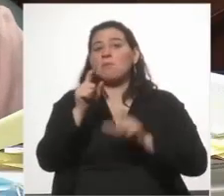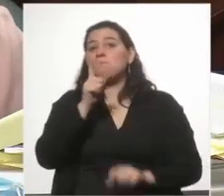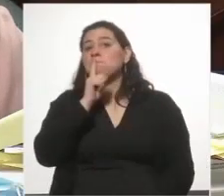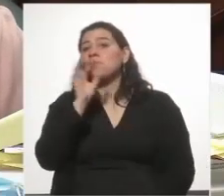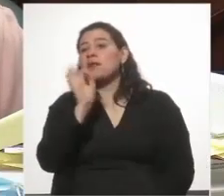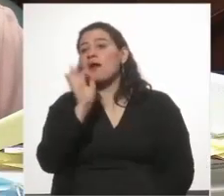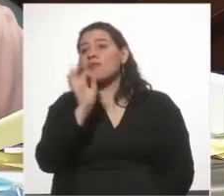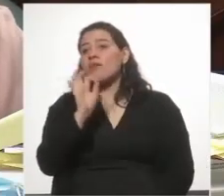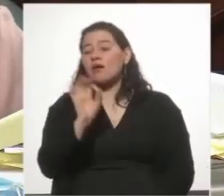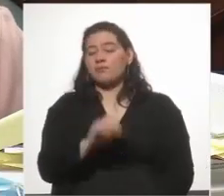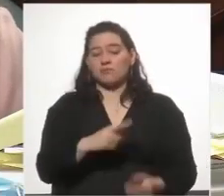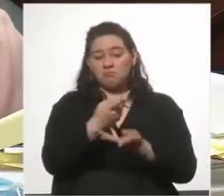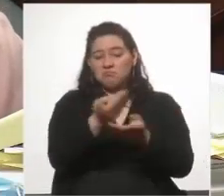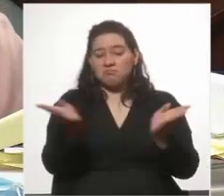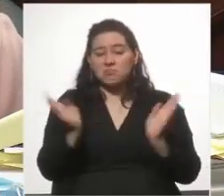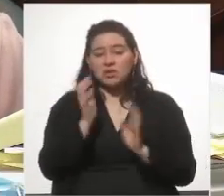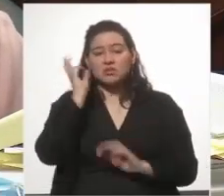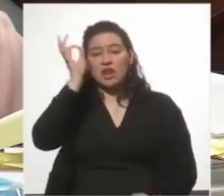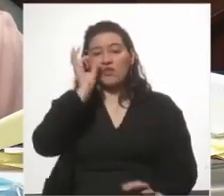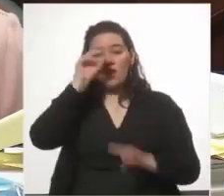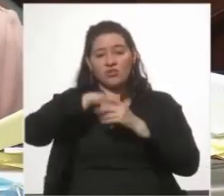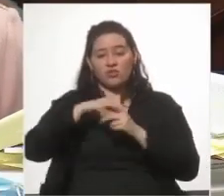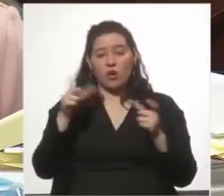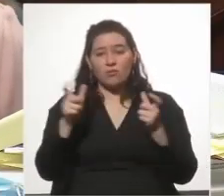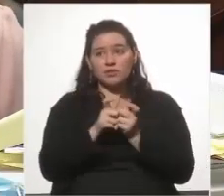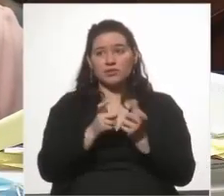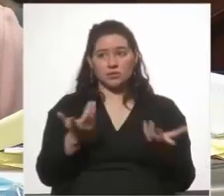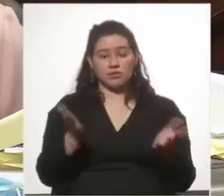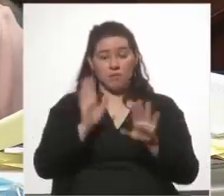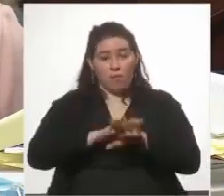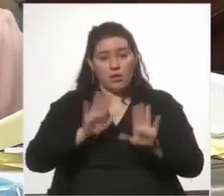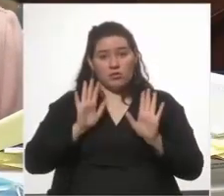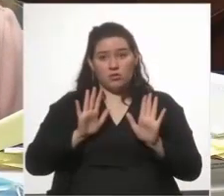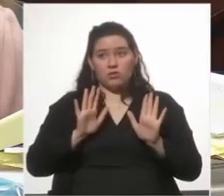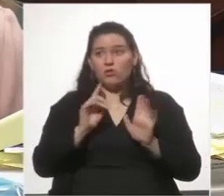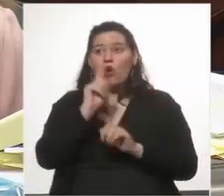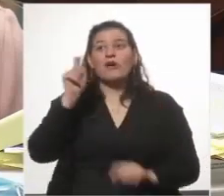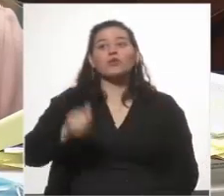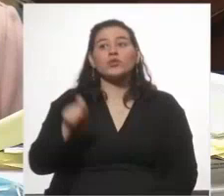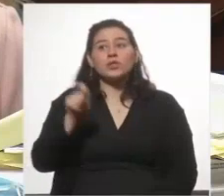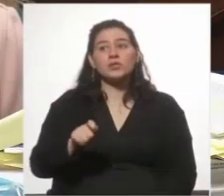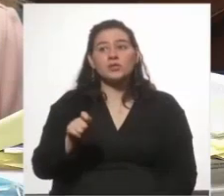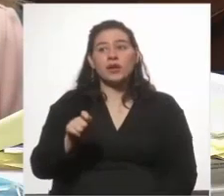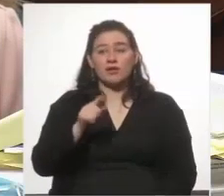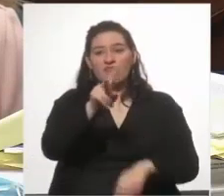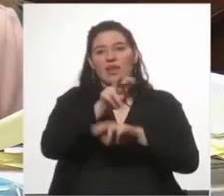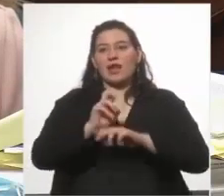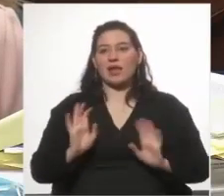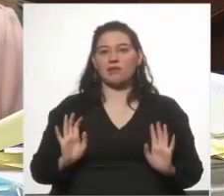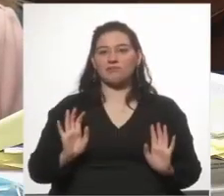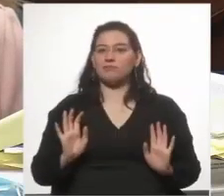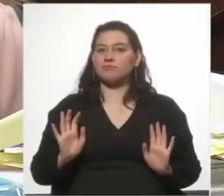decía estaban acá los señores senadores que integran la Comisión, momento, no es la justicia, es la Fiscalía.